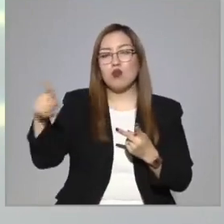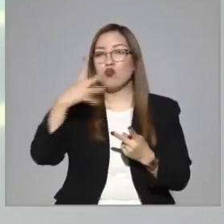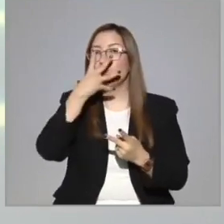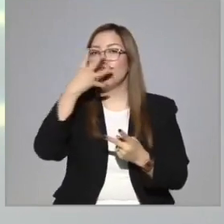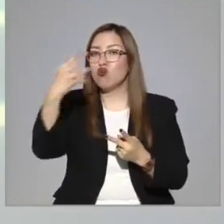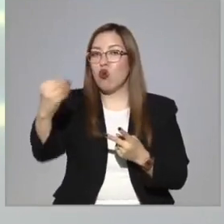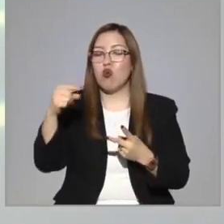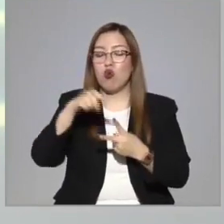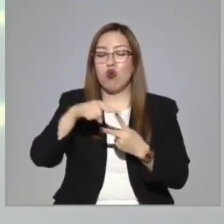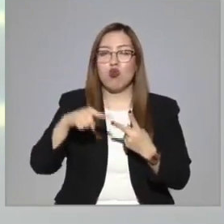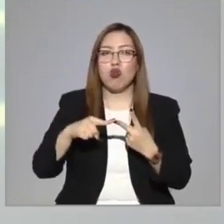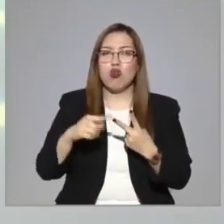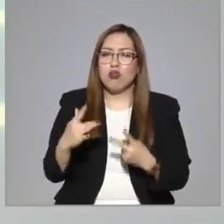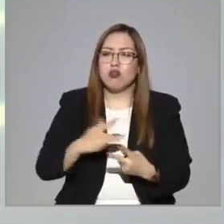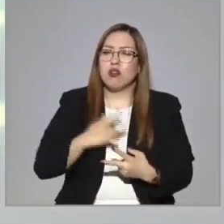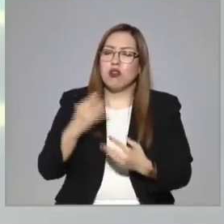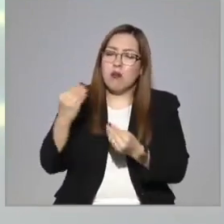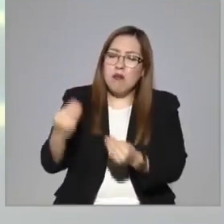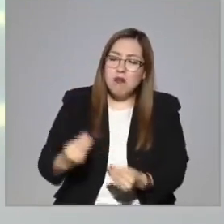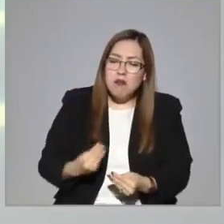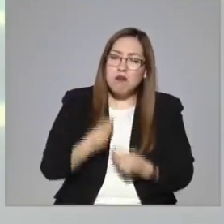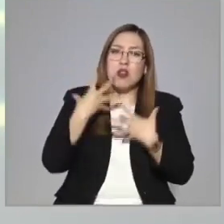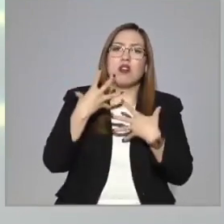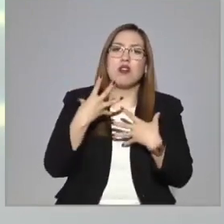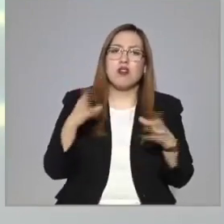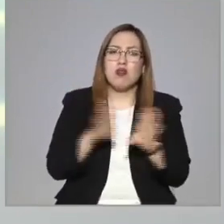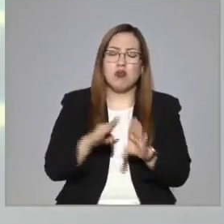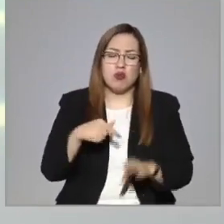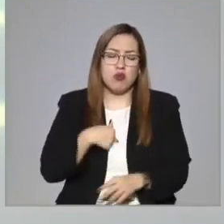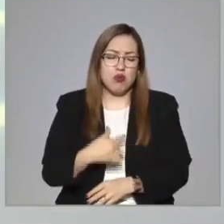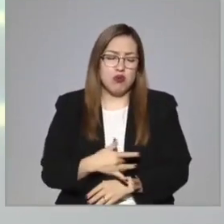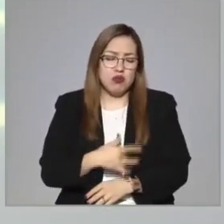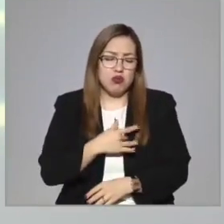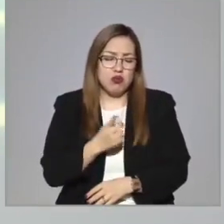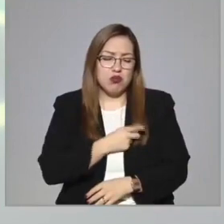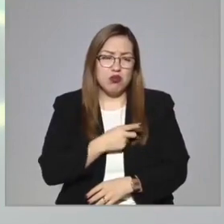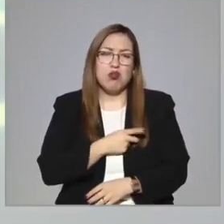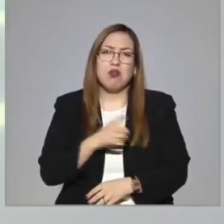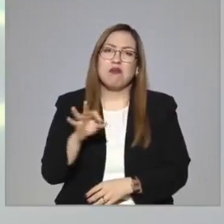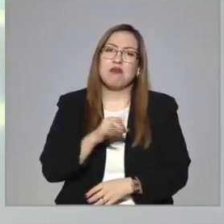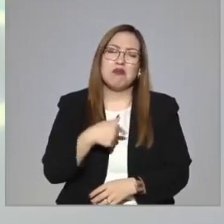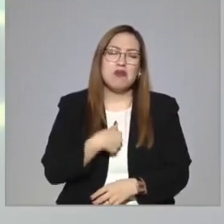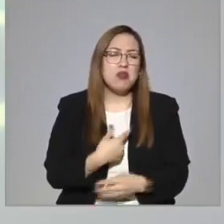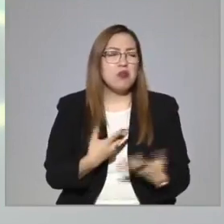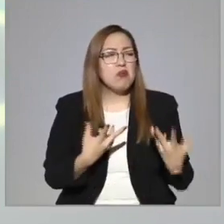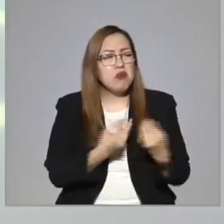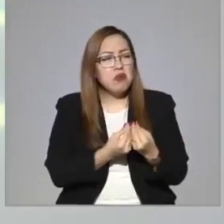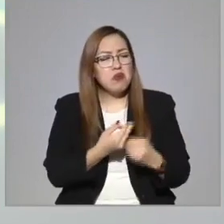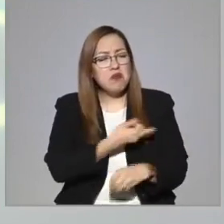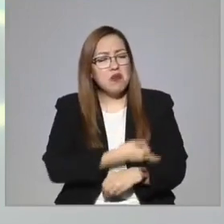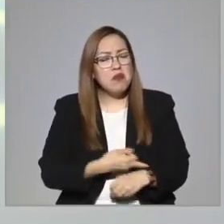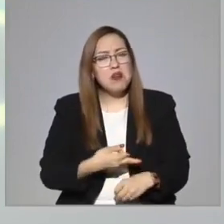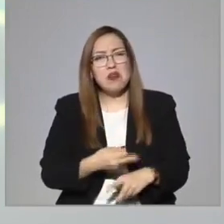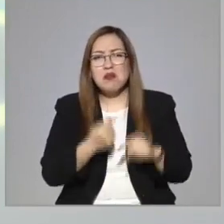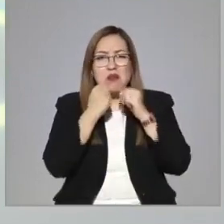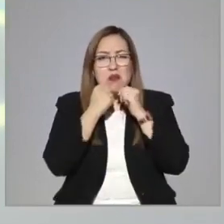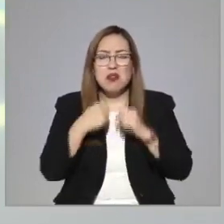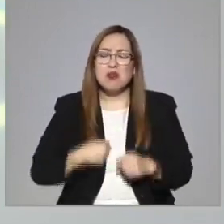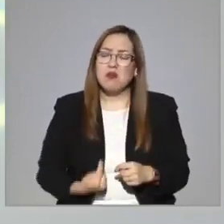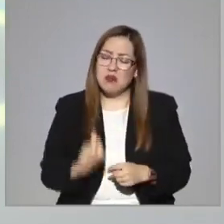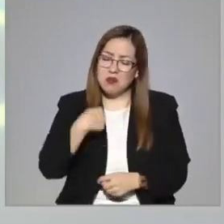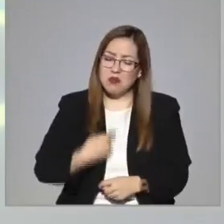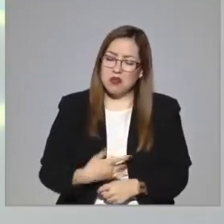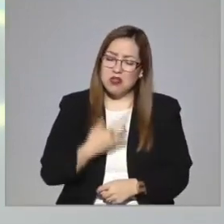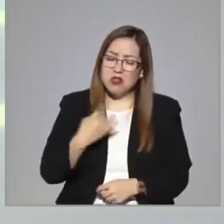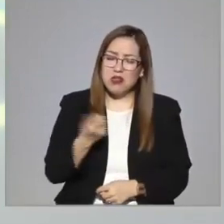este fenómeno del abandono, de la soledad, que a pesar de estar en familia, a pesar de estar en su entorno, se sienten solos porque